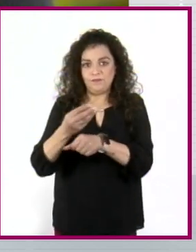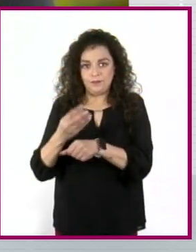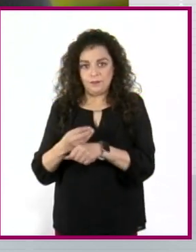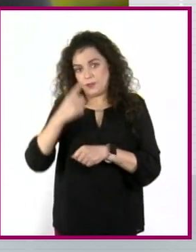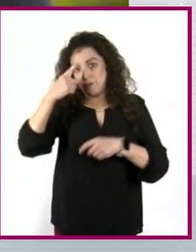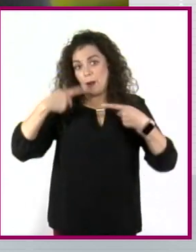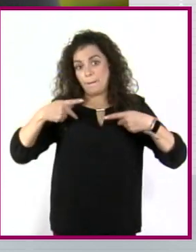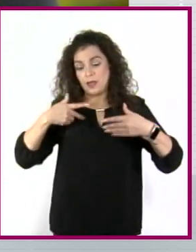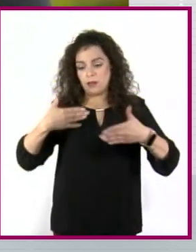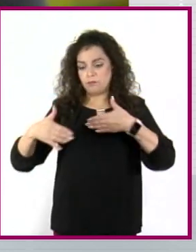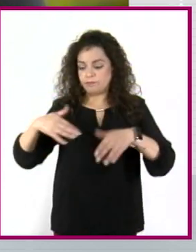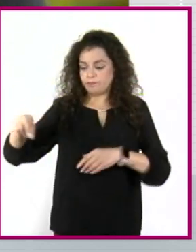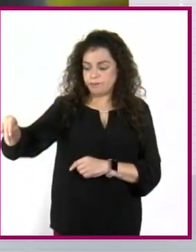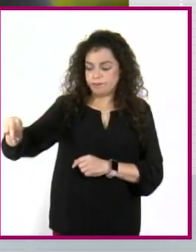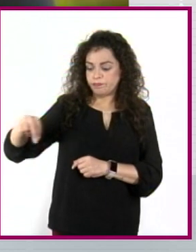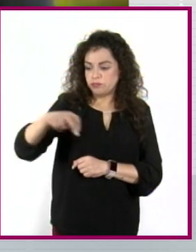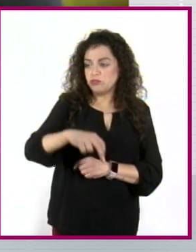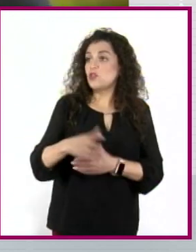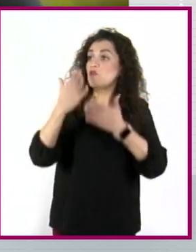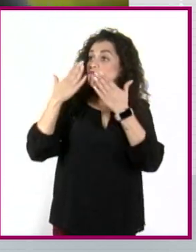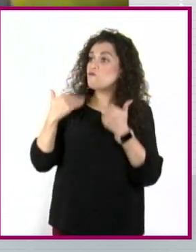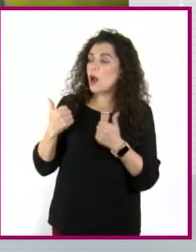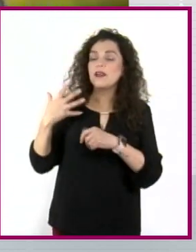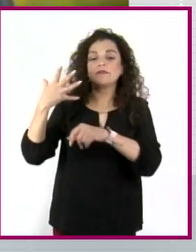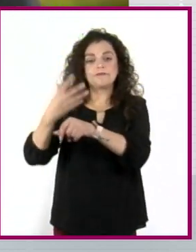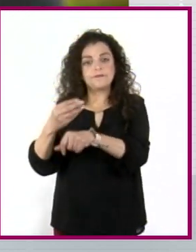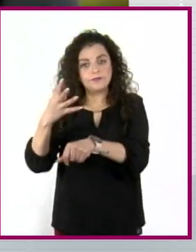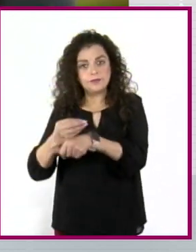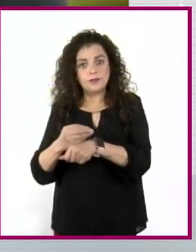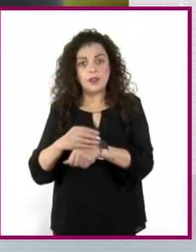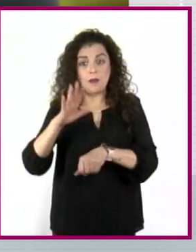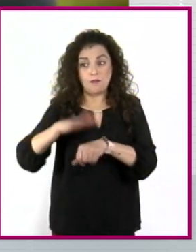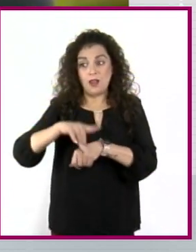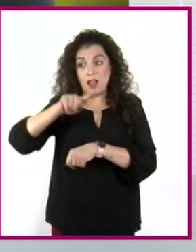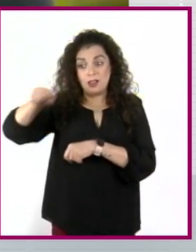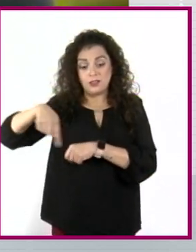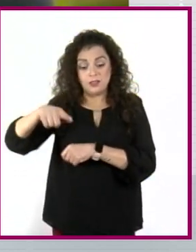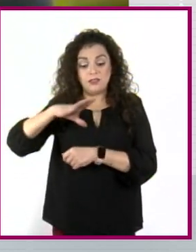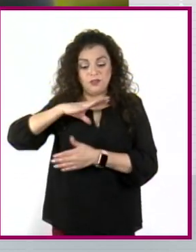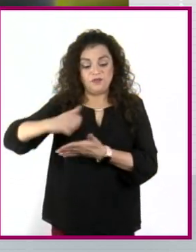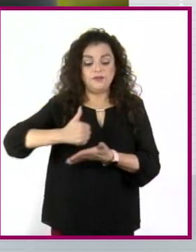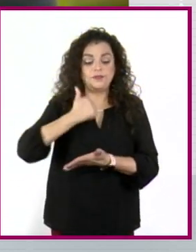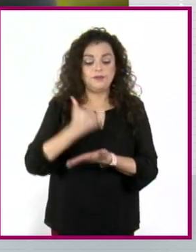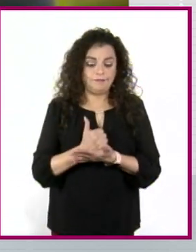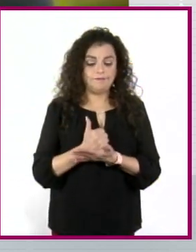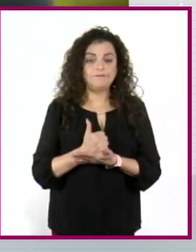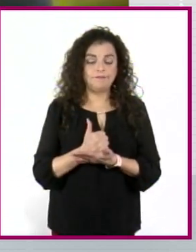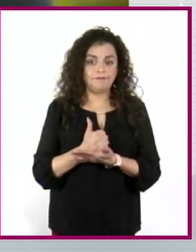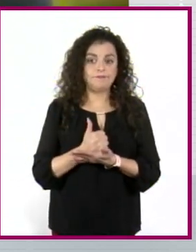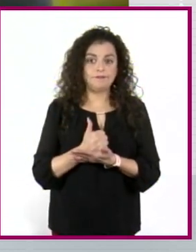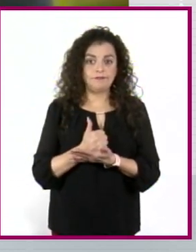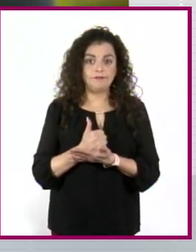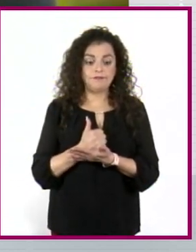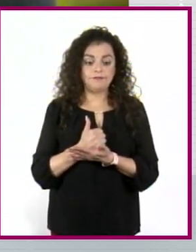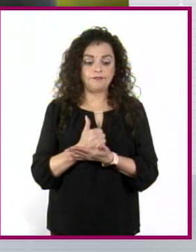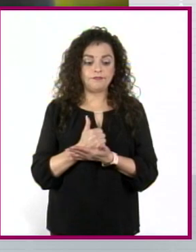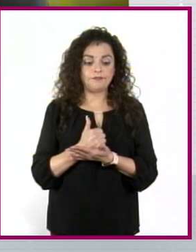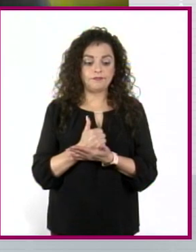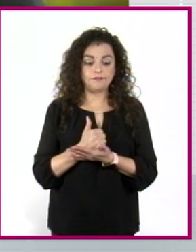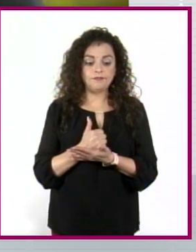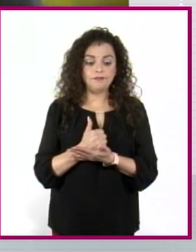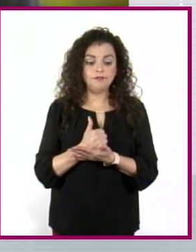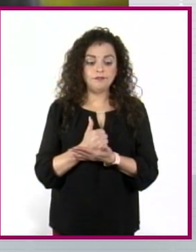peatonales donde no los hay, que es la mayoría de la ciudad. Entonces es algo, es un poco el ejercicio de